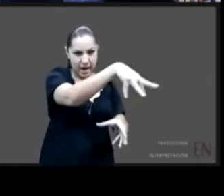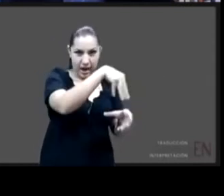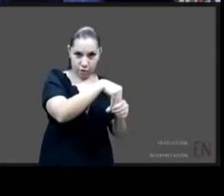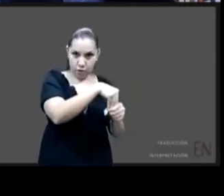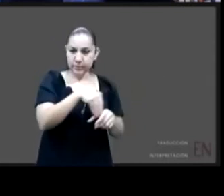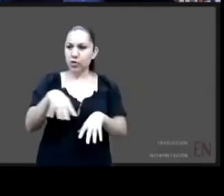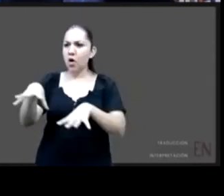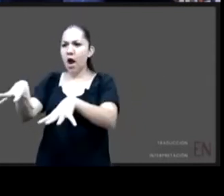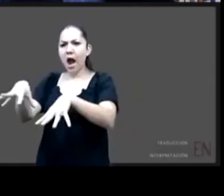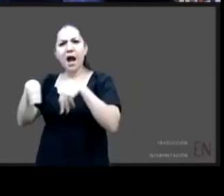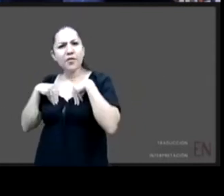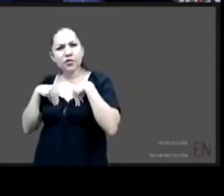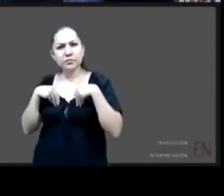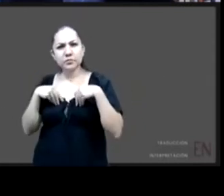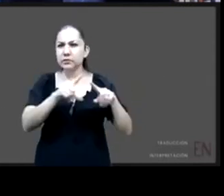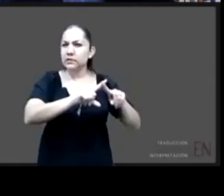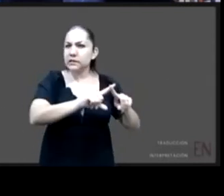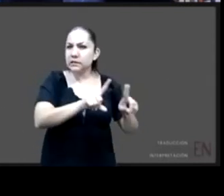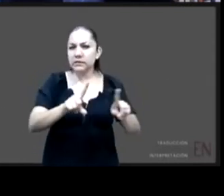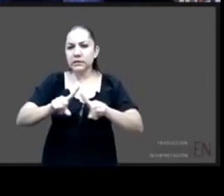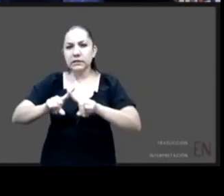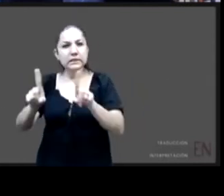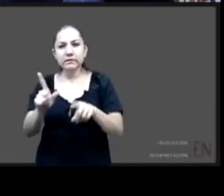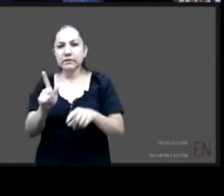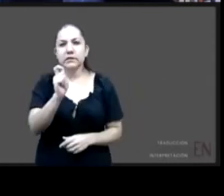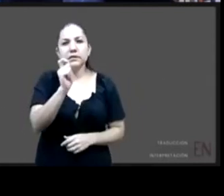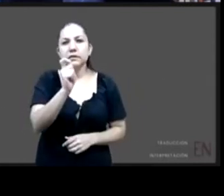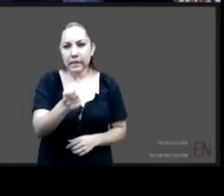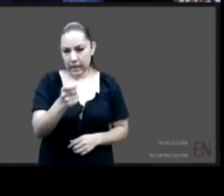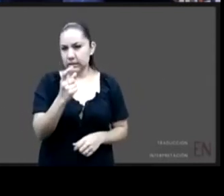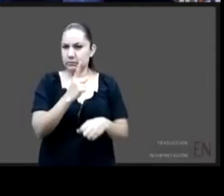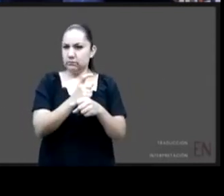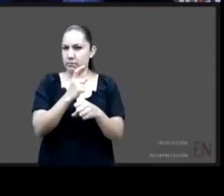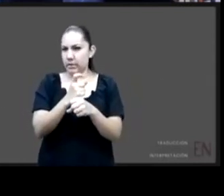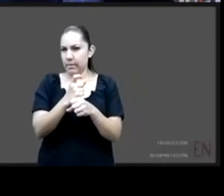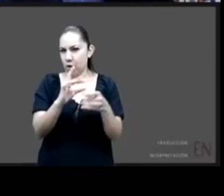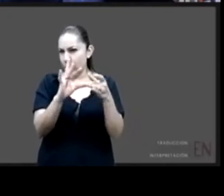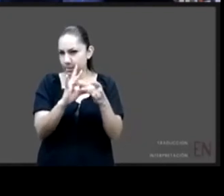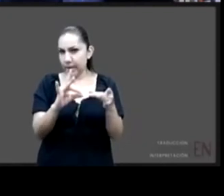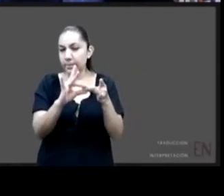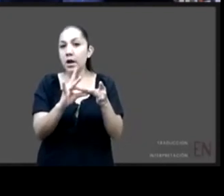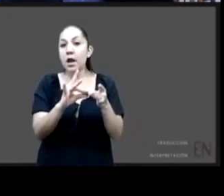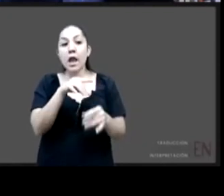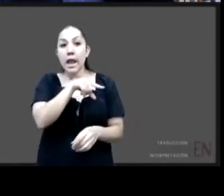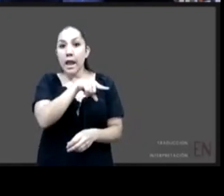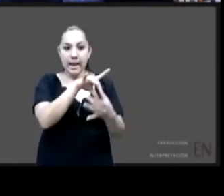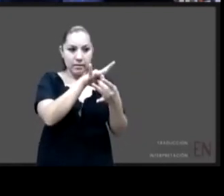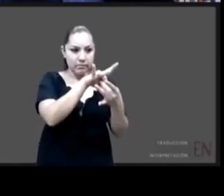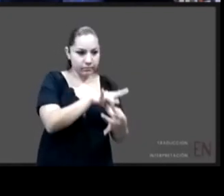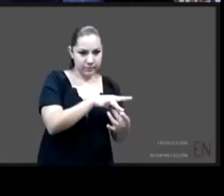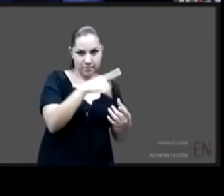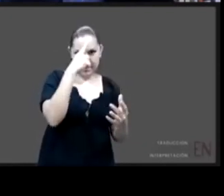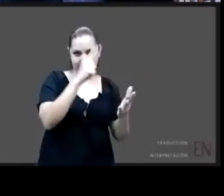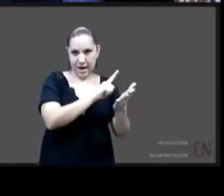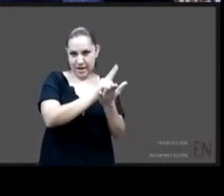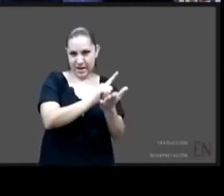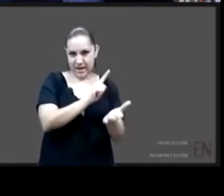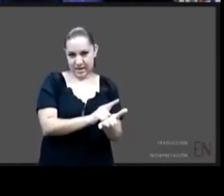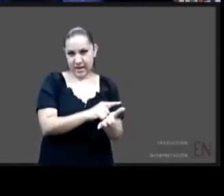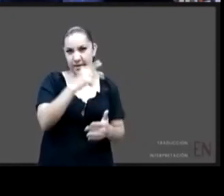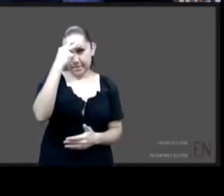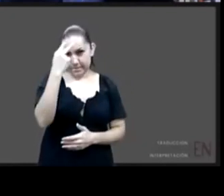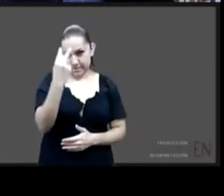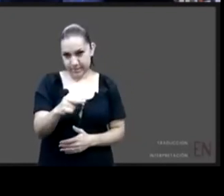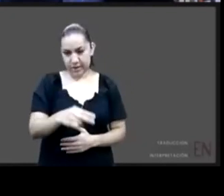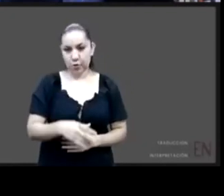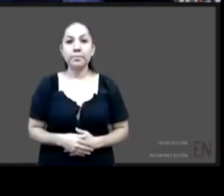definirlos a la luz de del marco vigente en México. Voy a compartir pantalla,